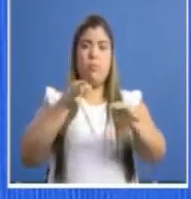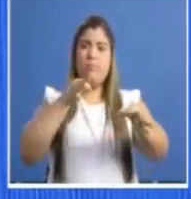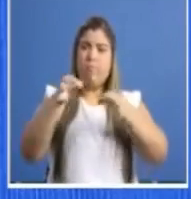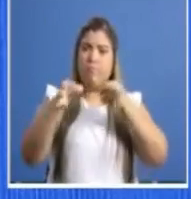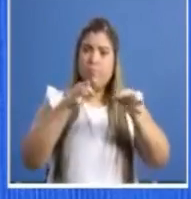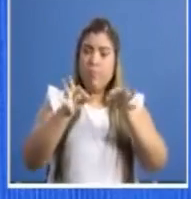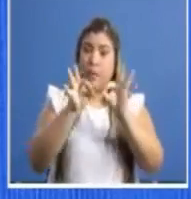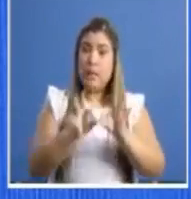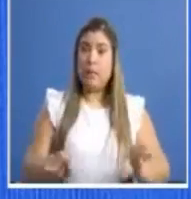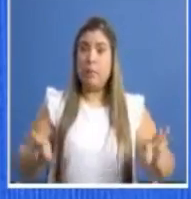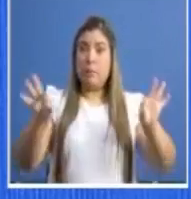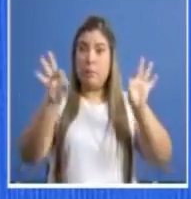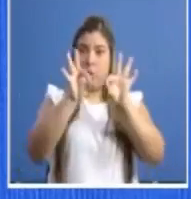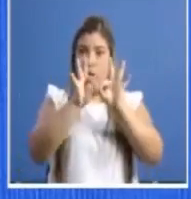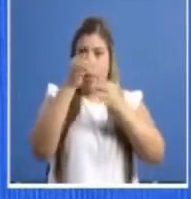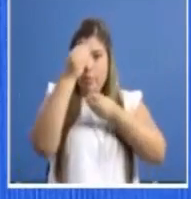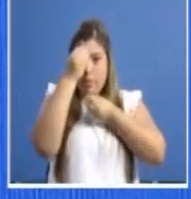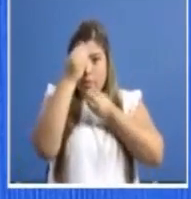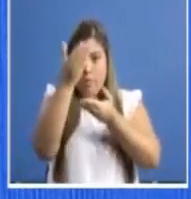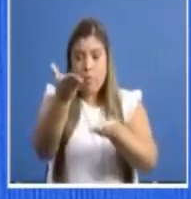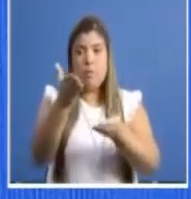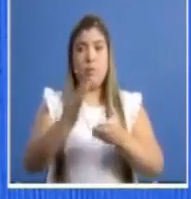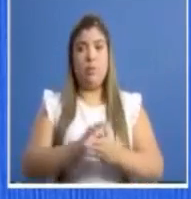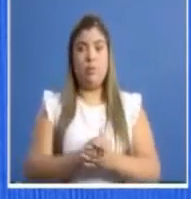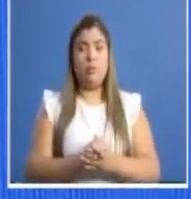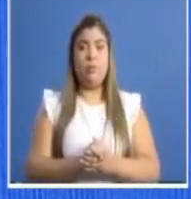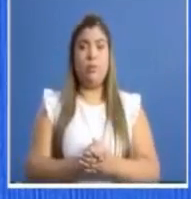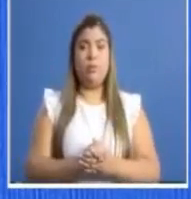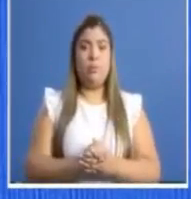importante anuncio que hacerle al país. Doctora Porcel.